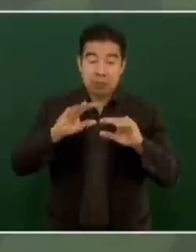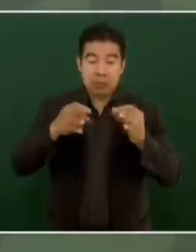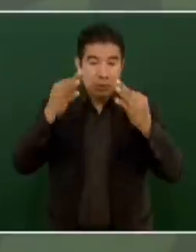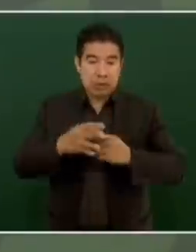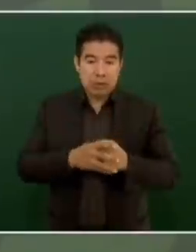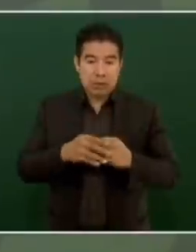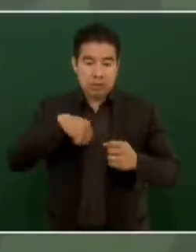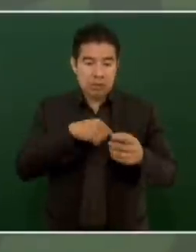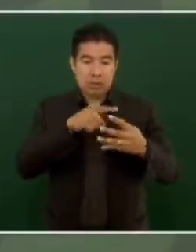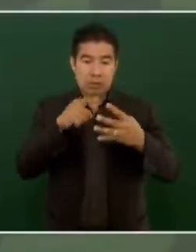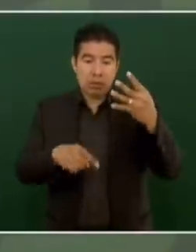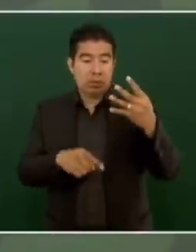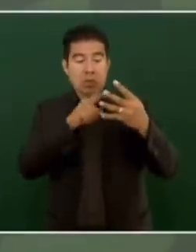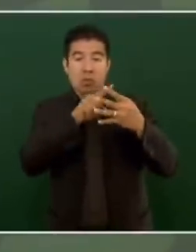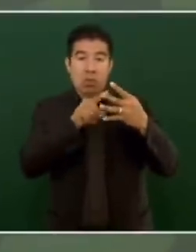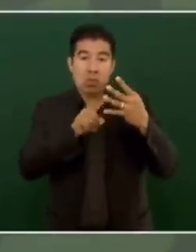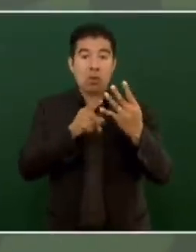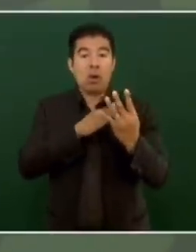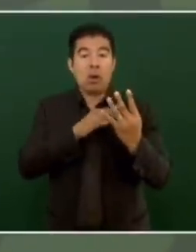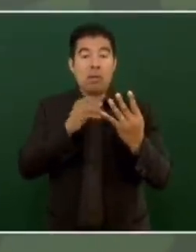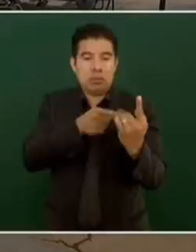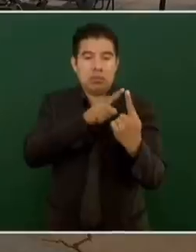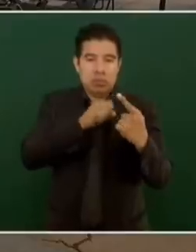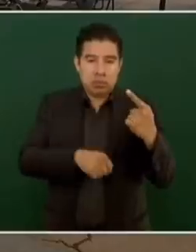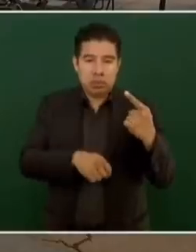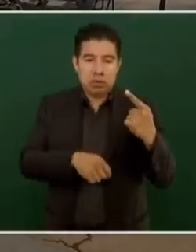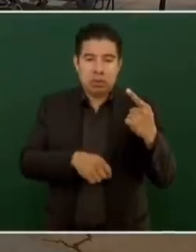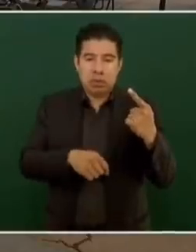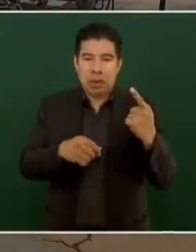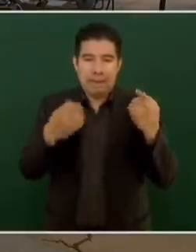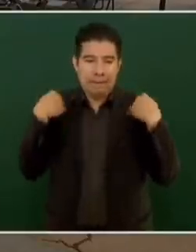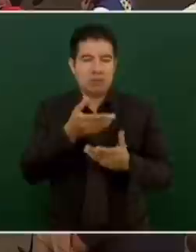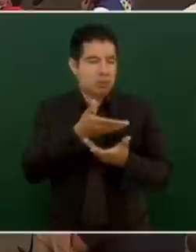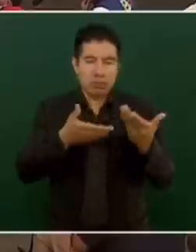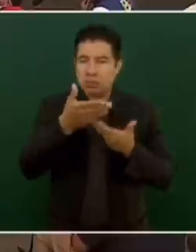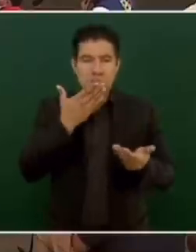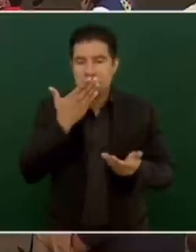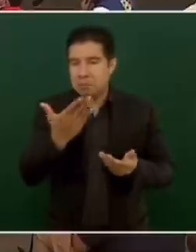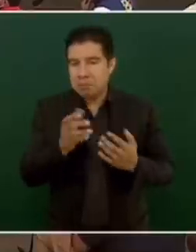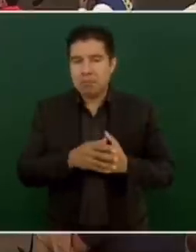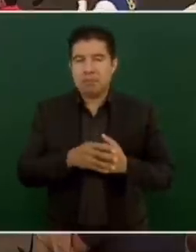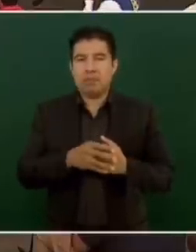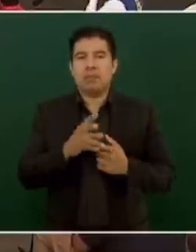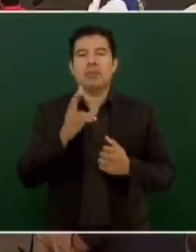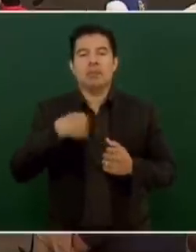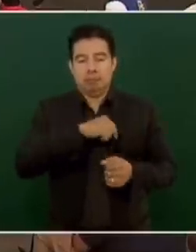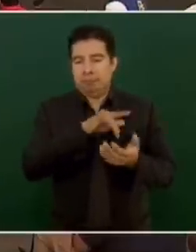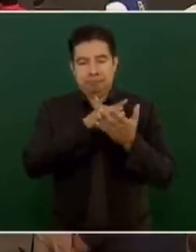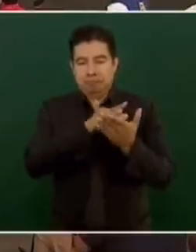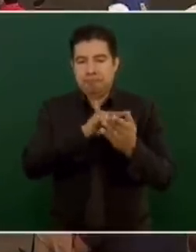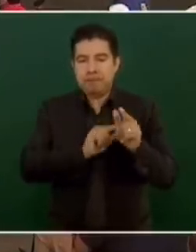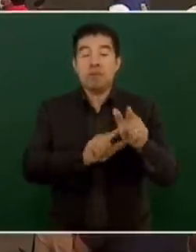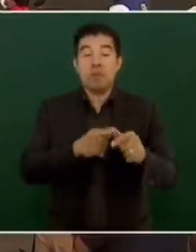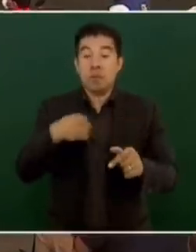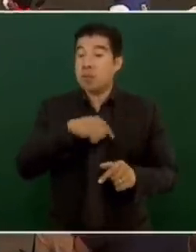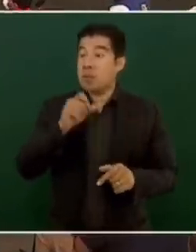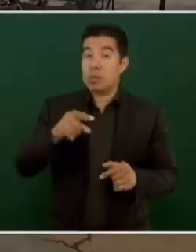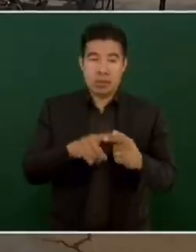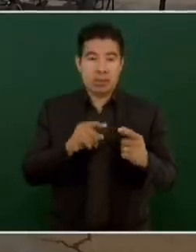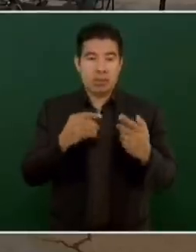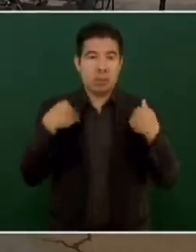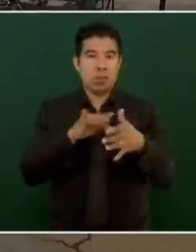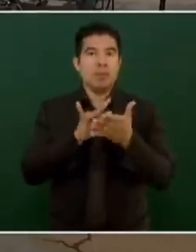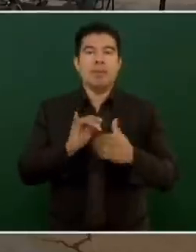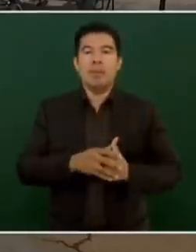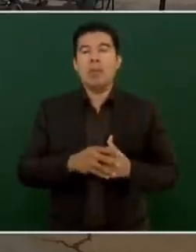educación en cuatro acciones. Una, la atención a los maestros y a las maestras y vamos a seguir apoyando en todo al magisterio. Lo segundo